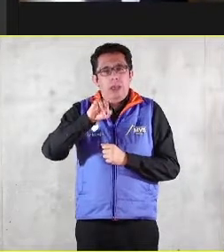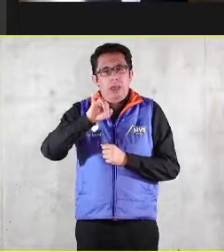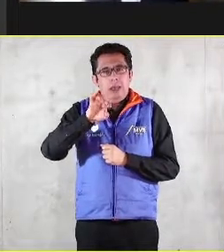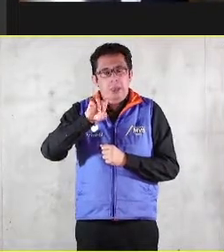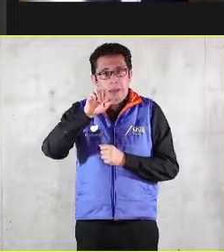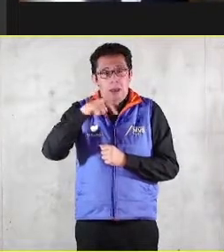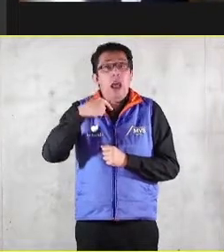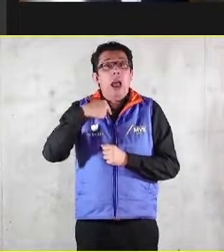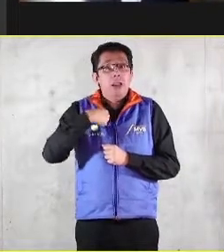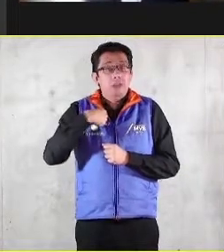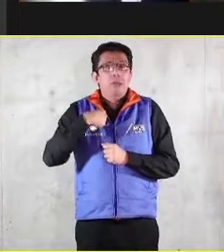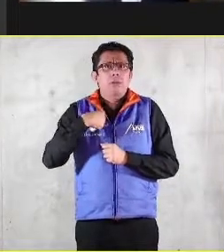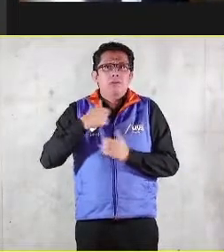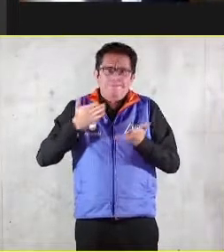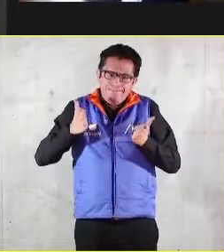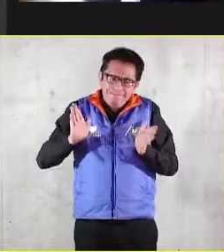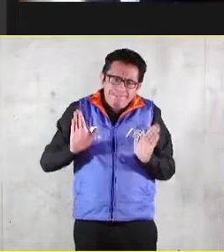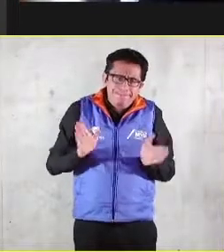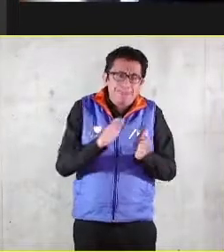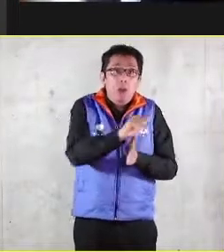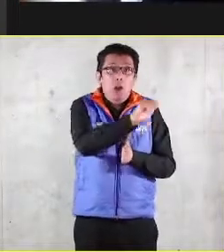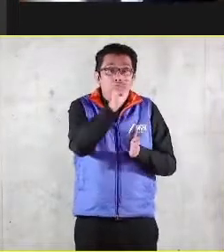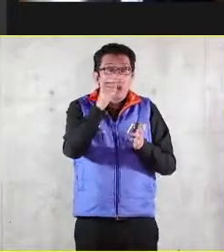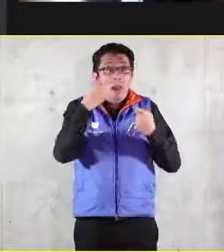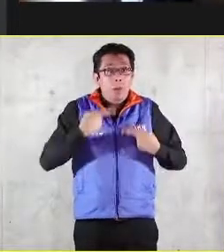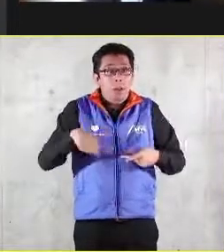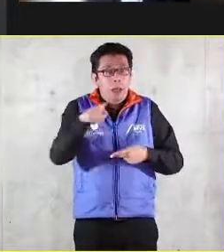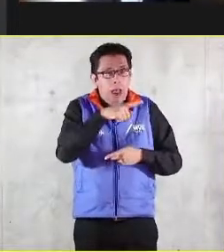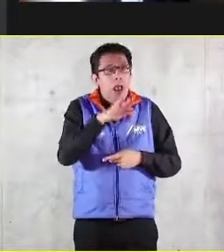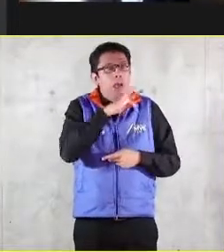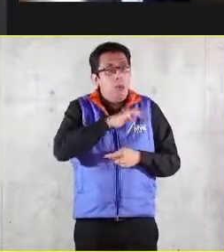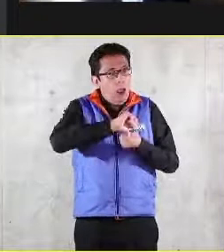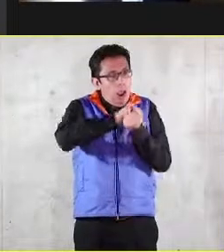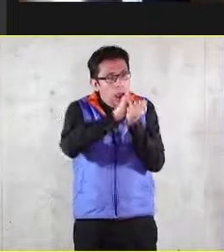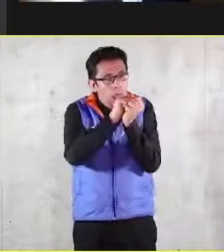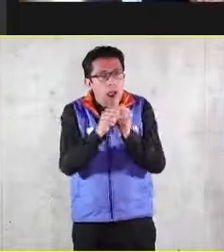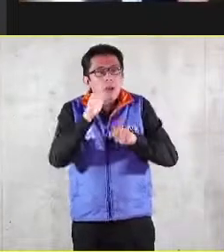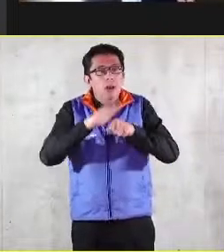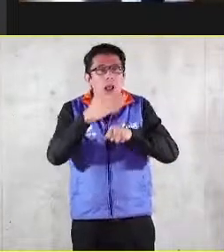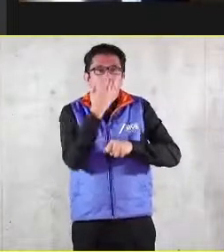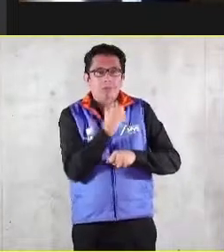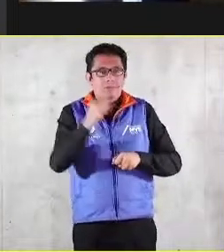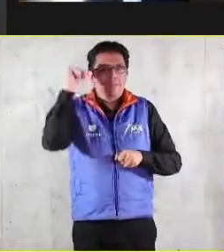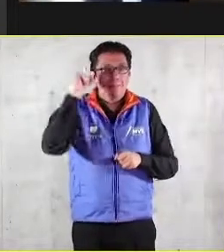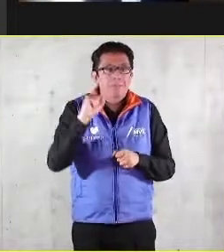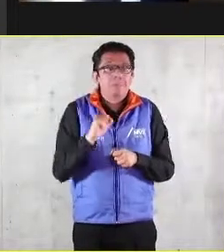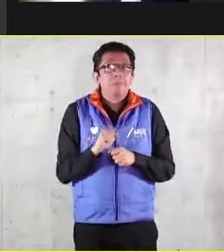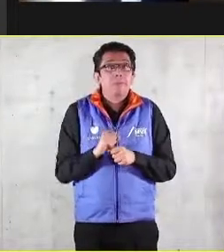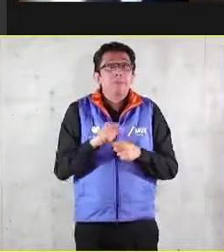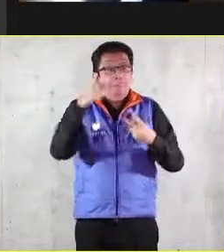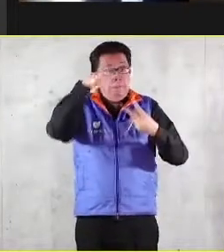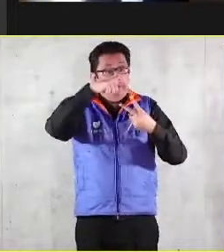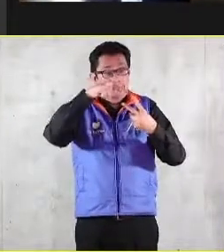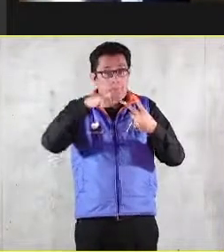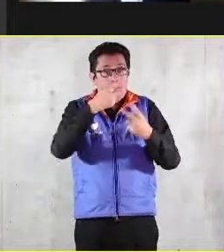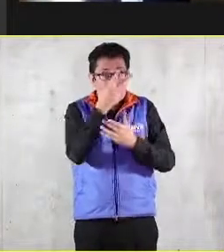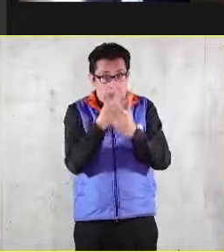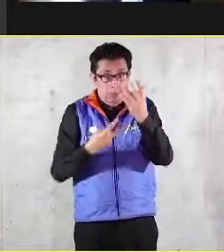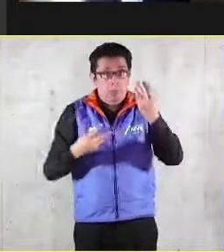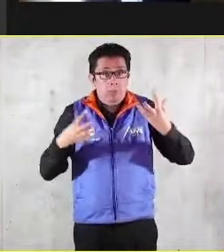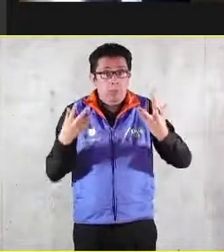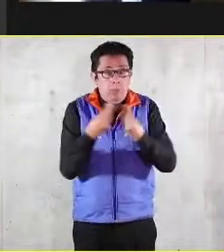a manifestar lo que él y sólo él puede poner sobre la mesa cuando las ponemos juntas la solidaridad y la